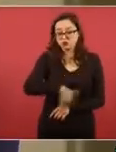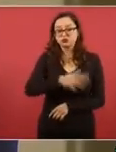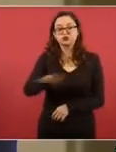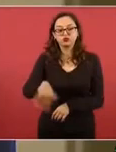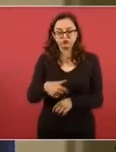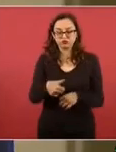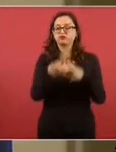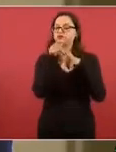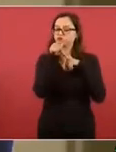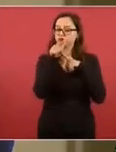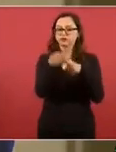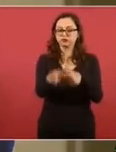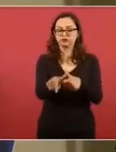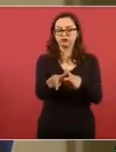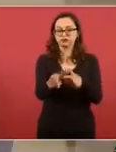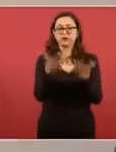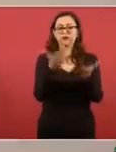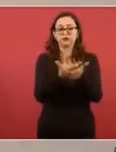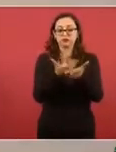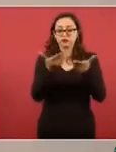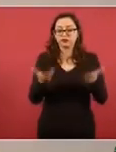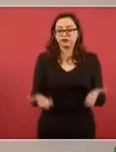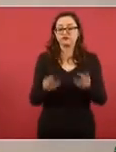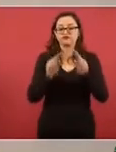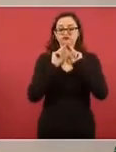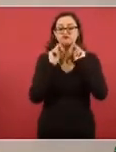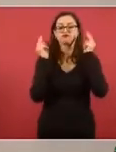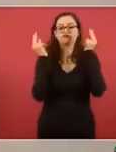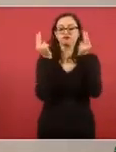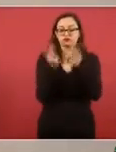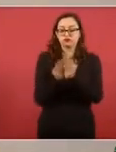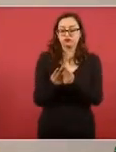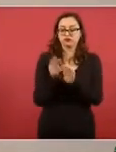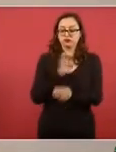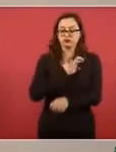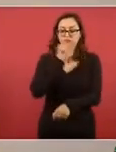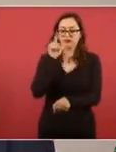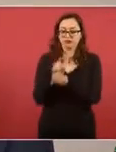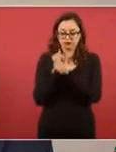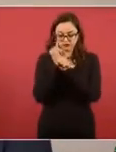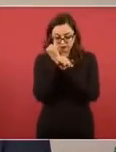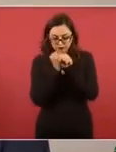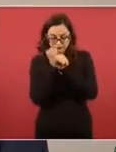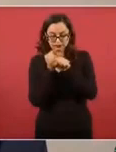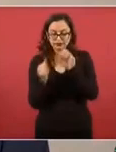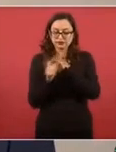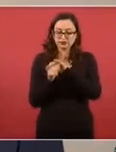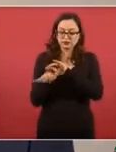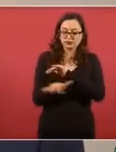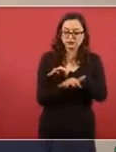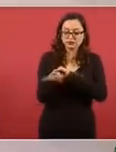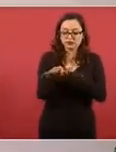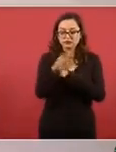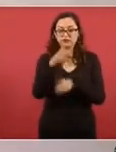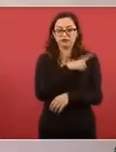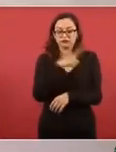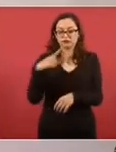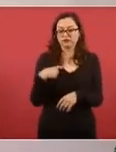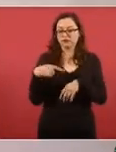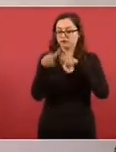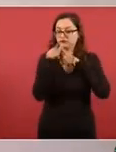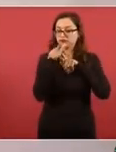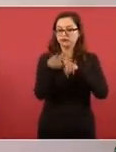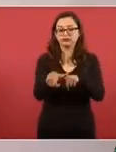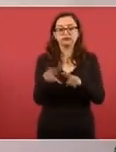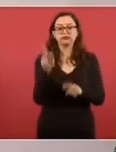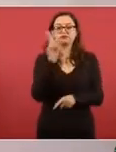y en su caso proceder a su judicialización. Por parte, la Comisión Presidencial